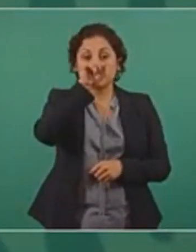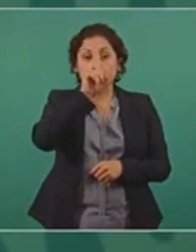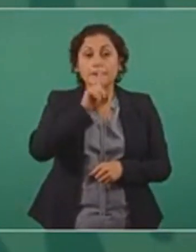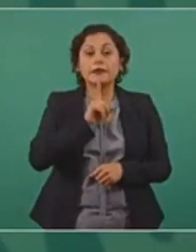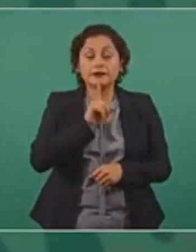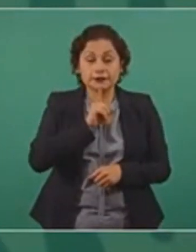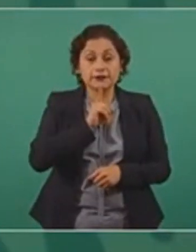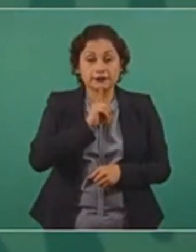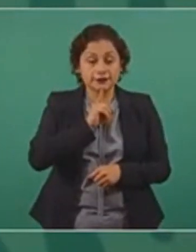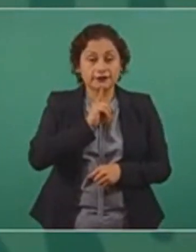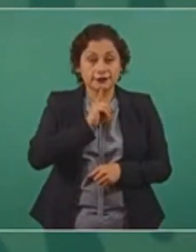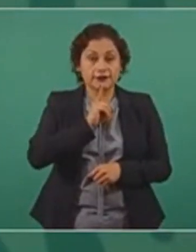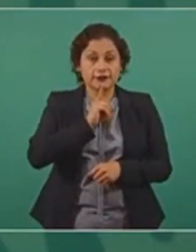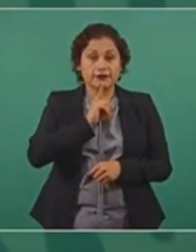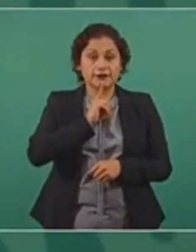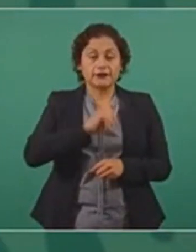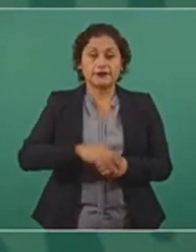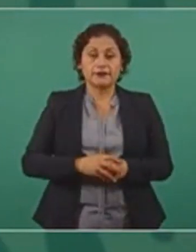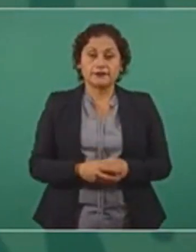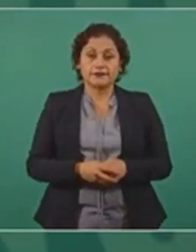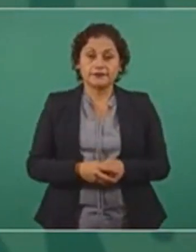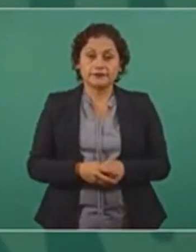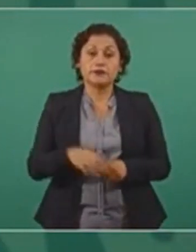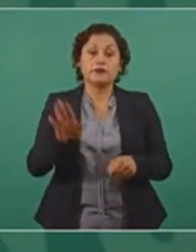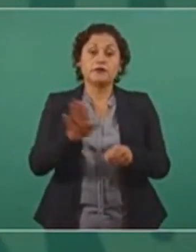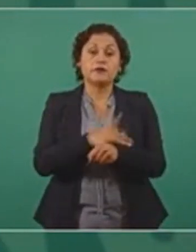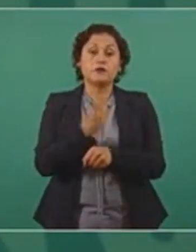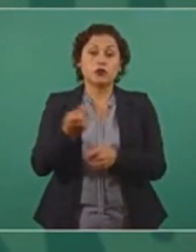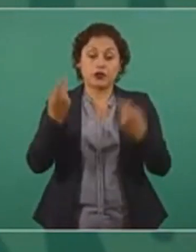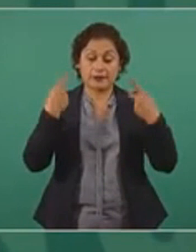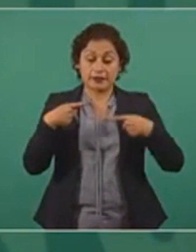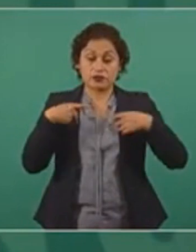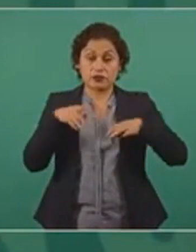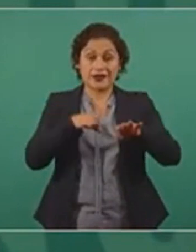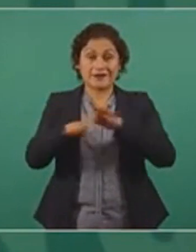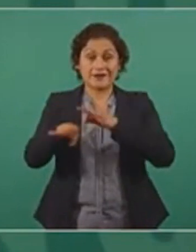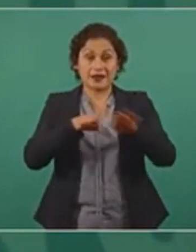intocables,